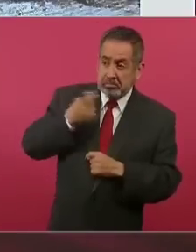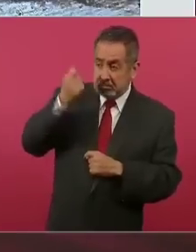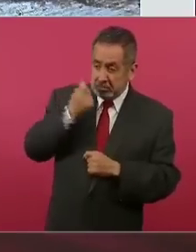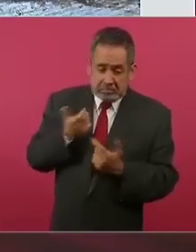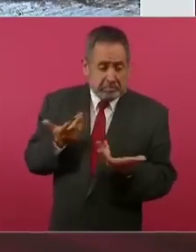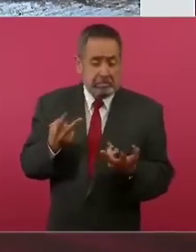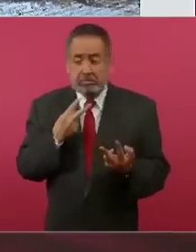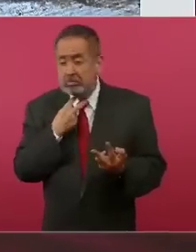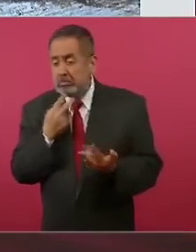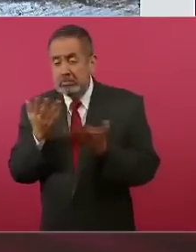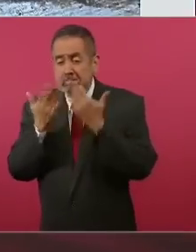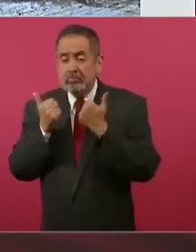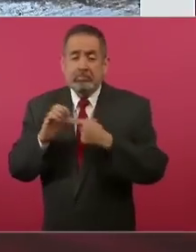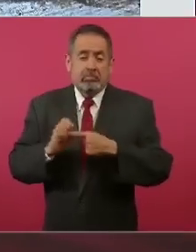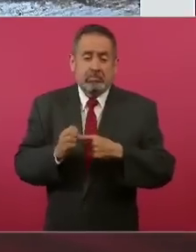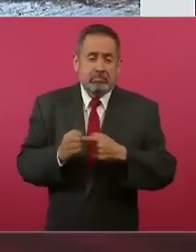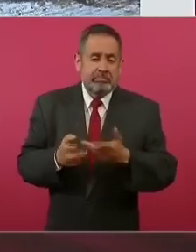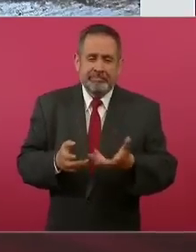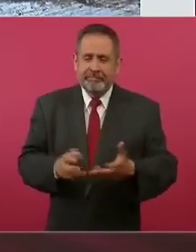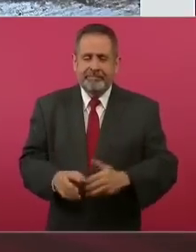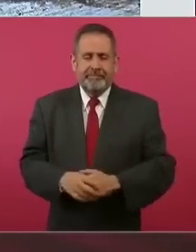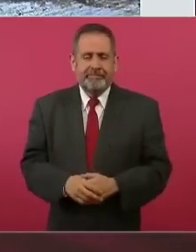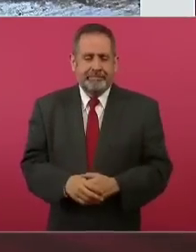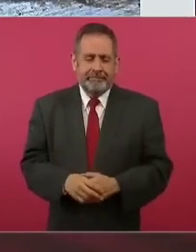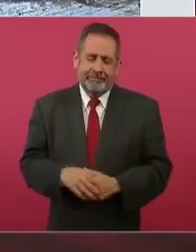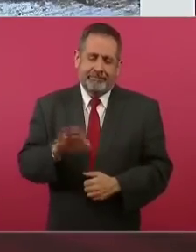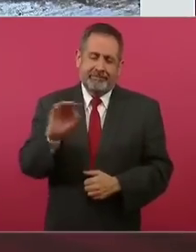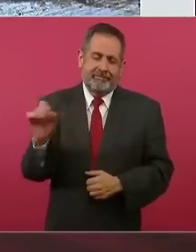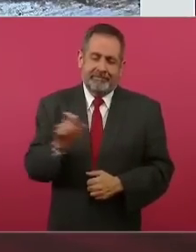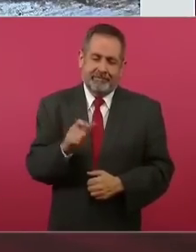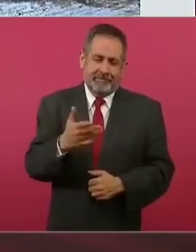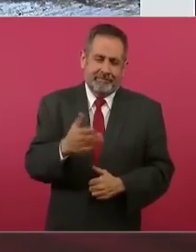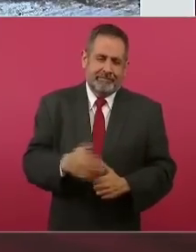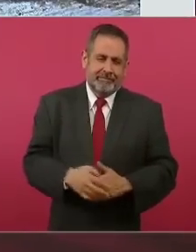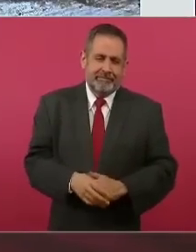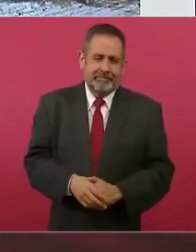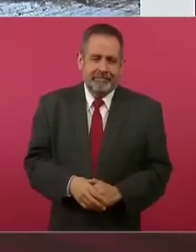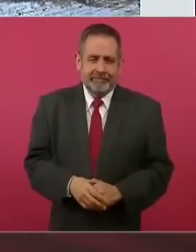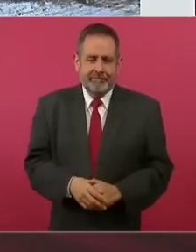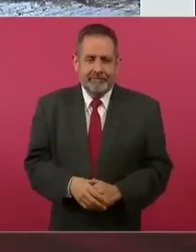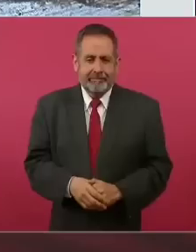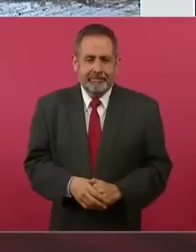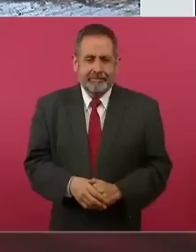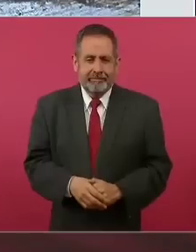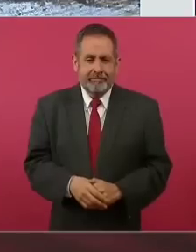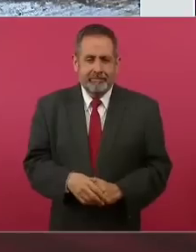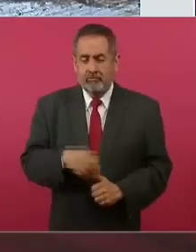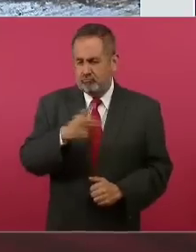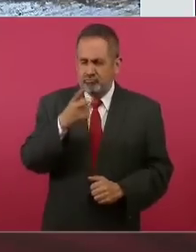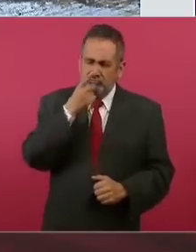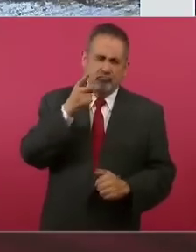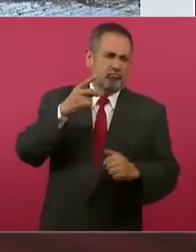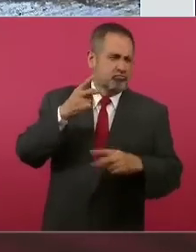a Fox, el del cambio.